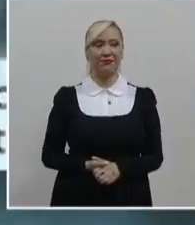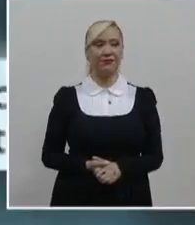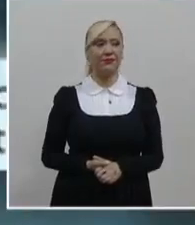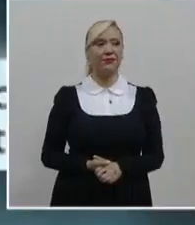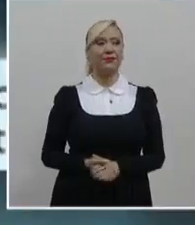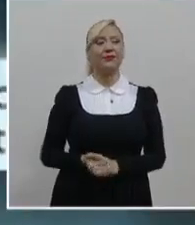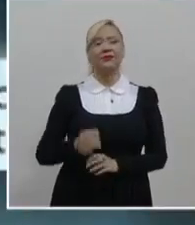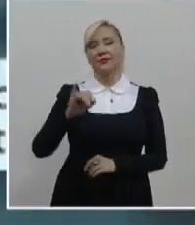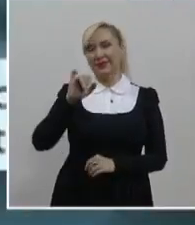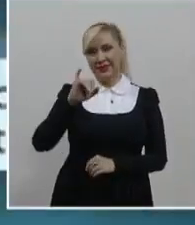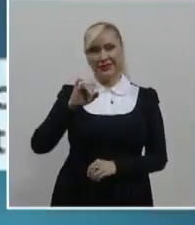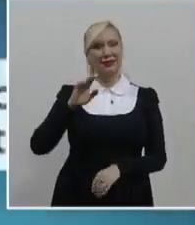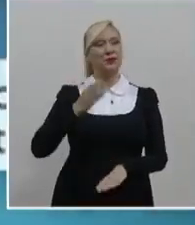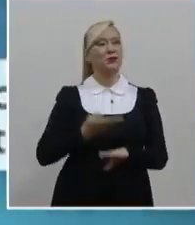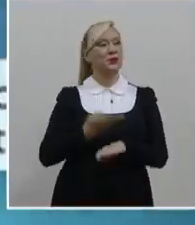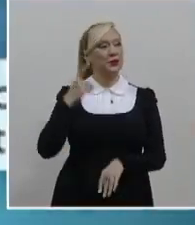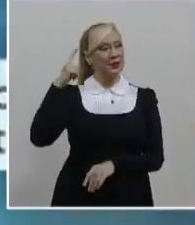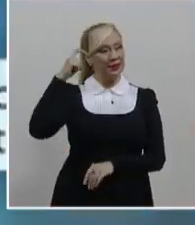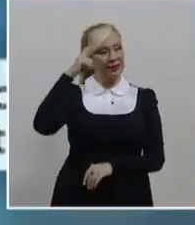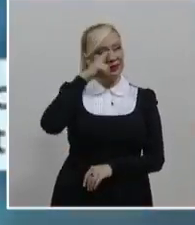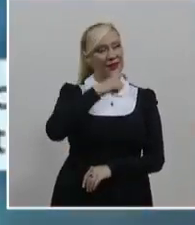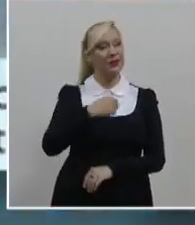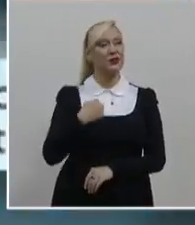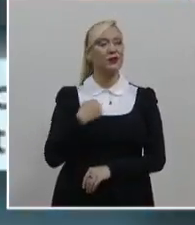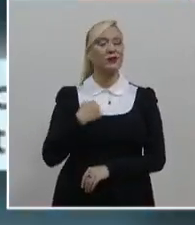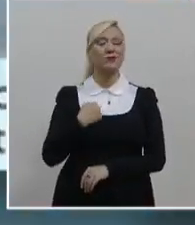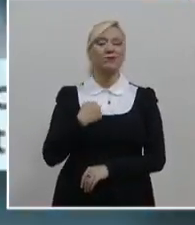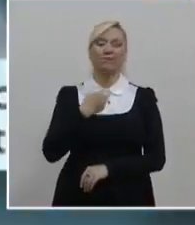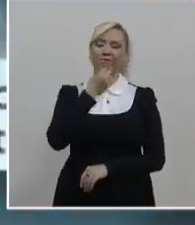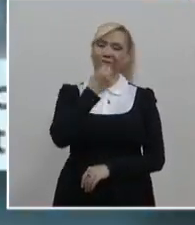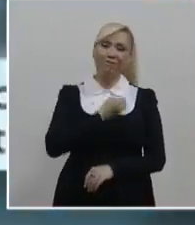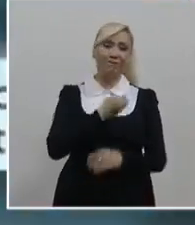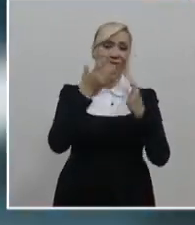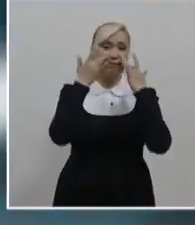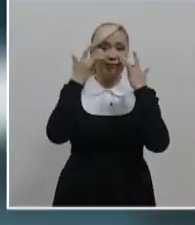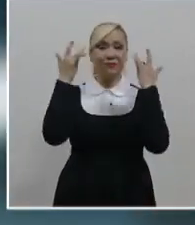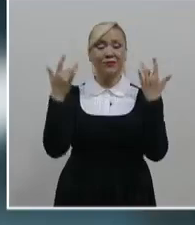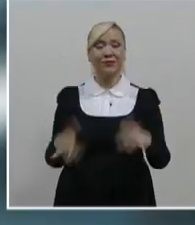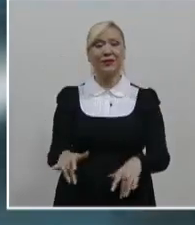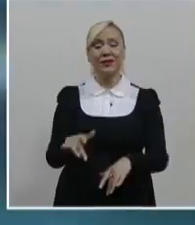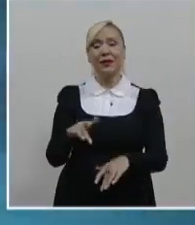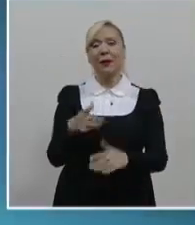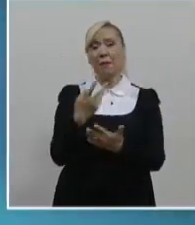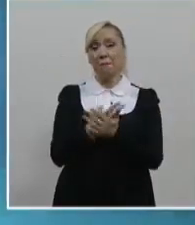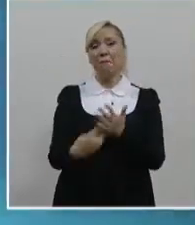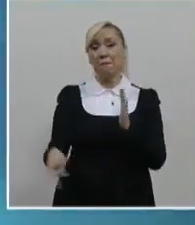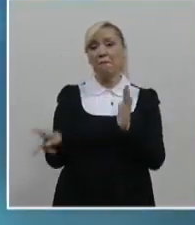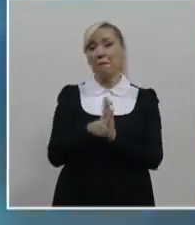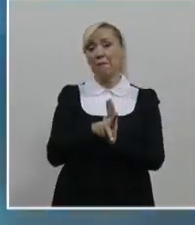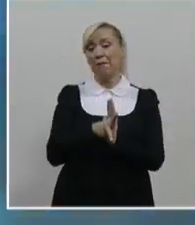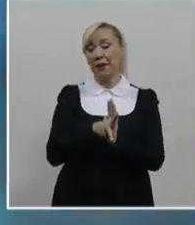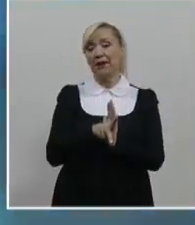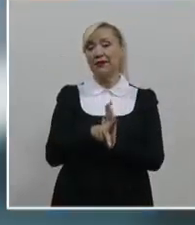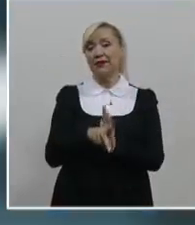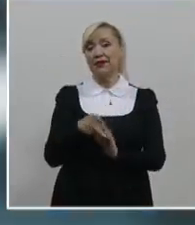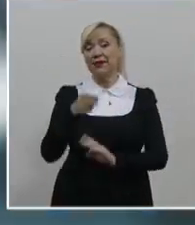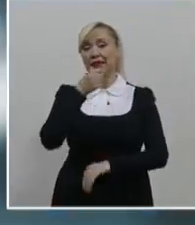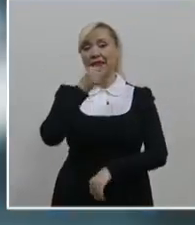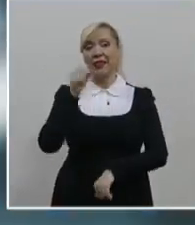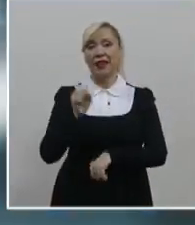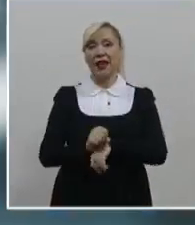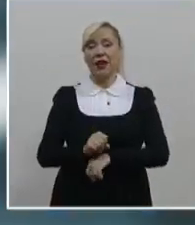Pero sí, fue muy complejo. De hecho, pues tuve que renunciar a mi base de secretario porque cuando quise